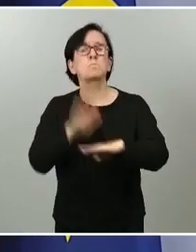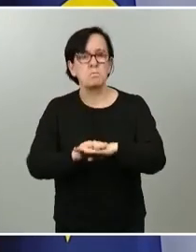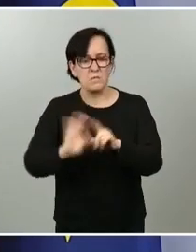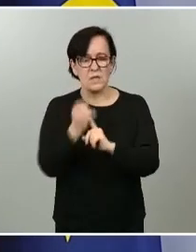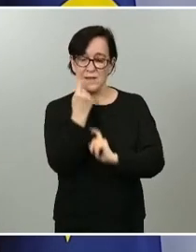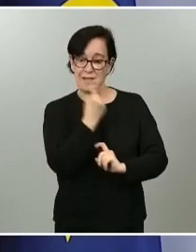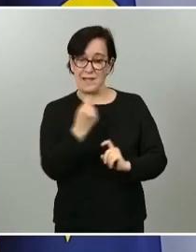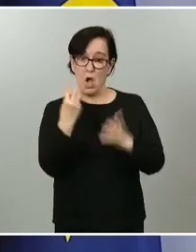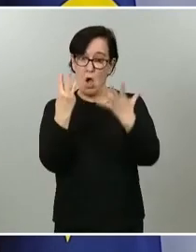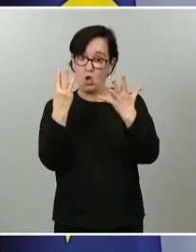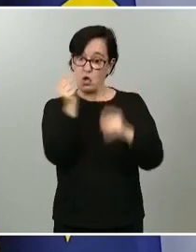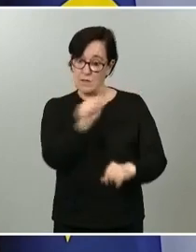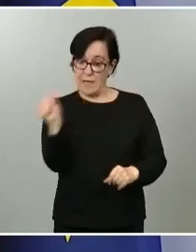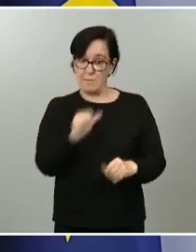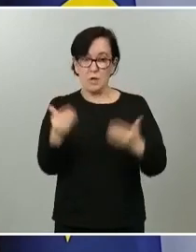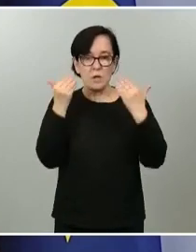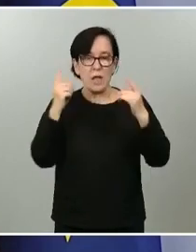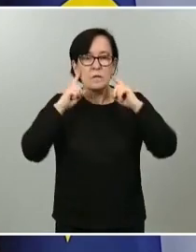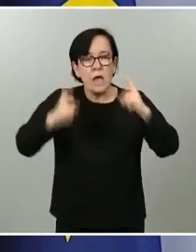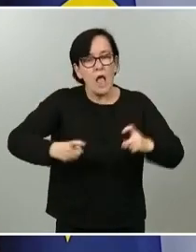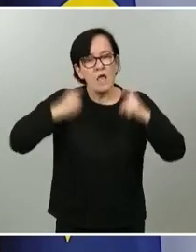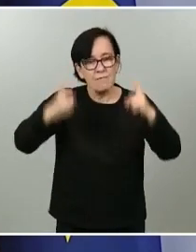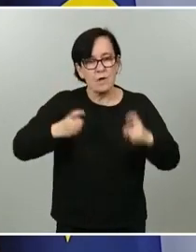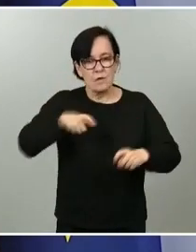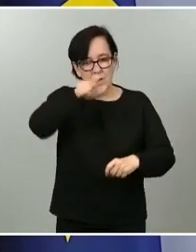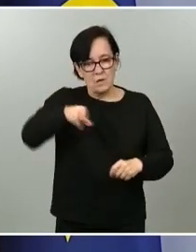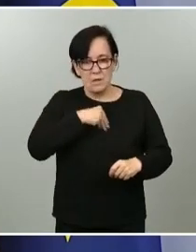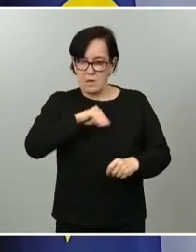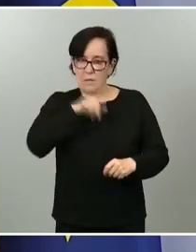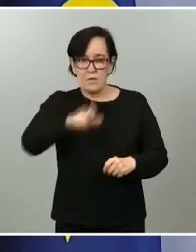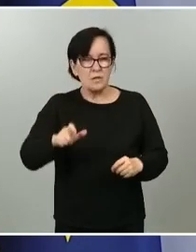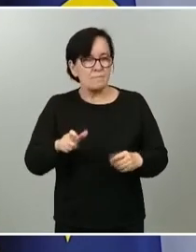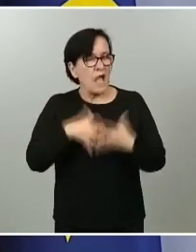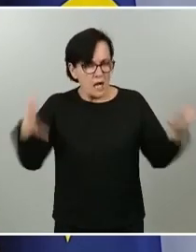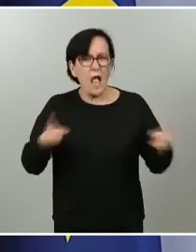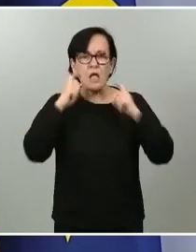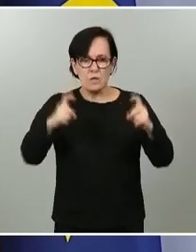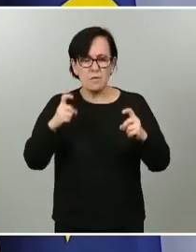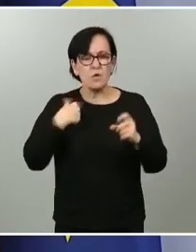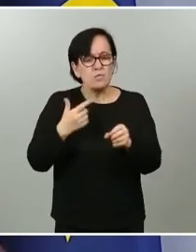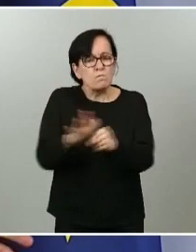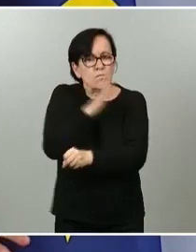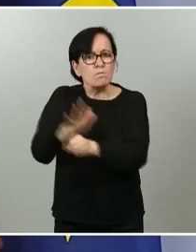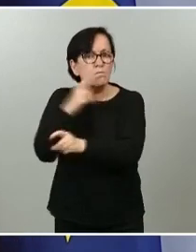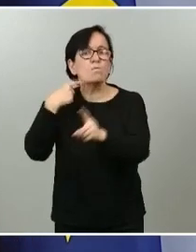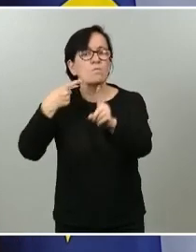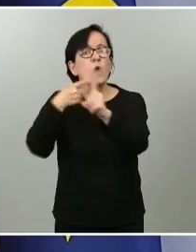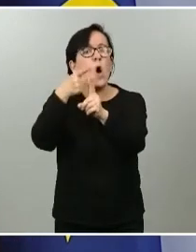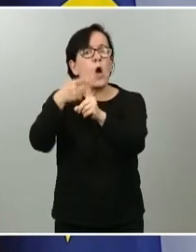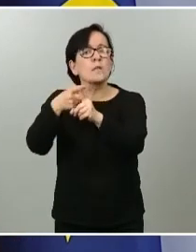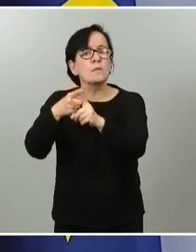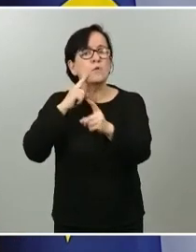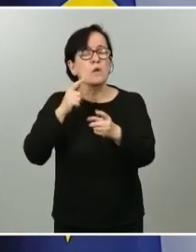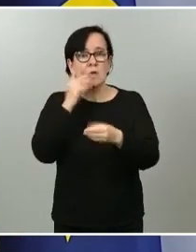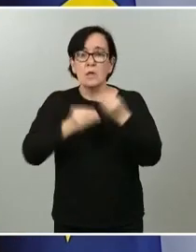ocho semanas, gracias al esfuerzo de los españoles, al gran esfuerzo de los españoles, hemos ido cumpliendo todos los objetivos que nos hemos marcado y, una vez